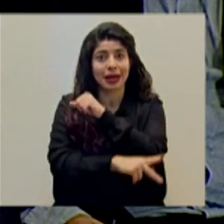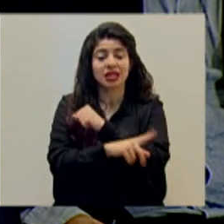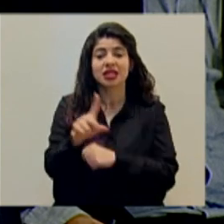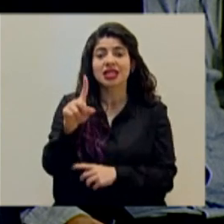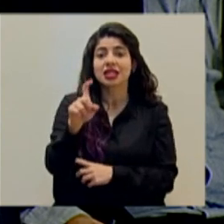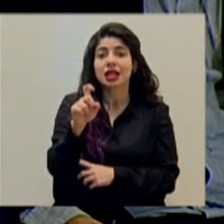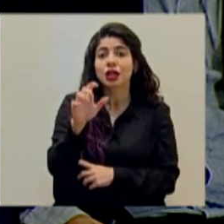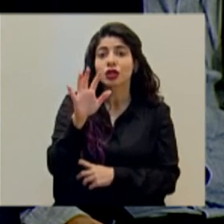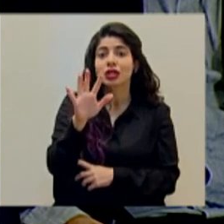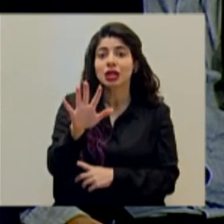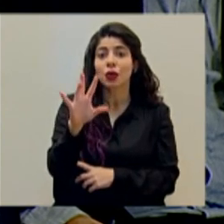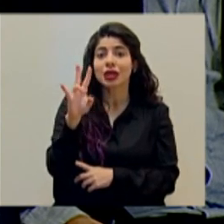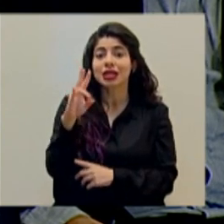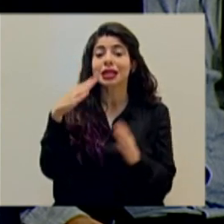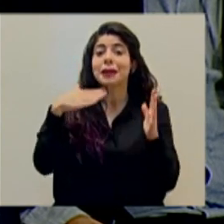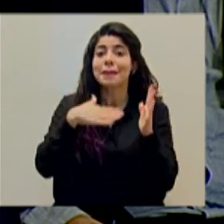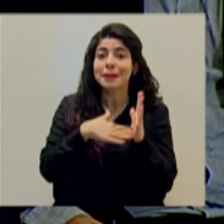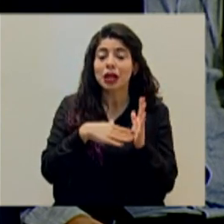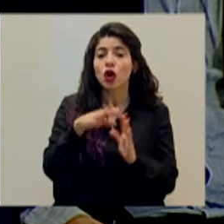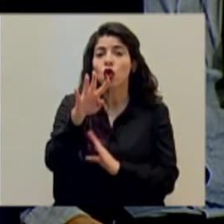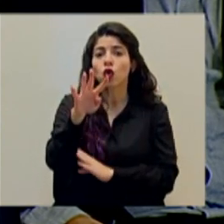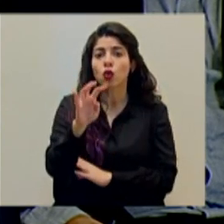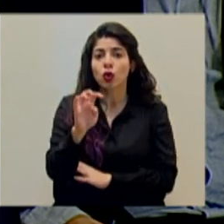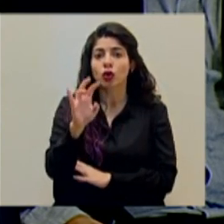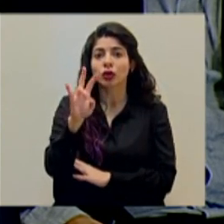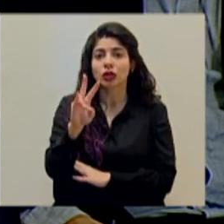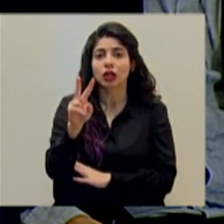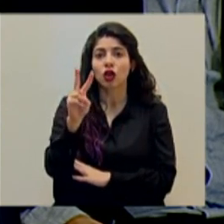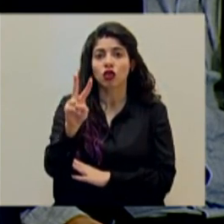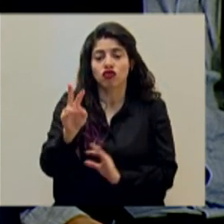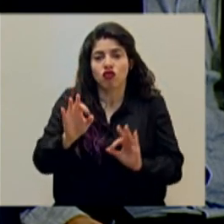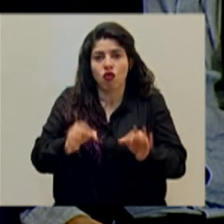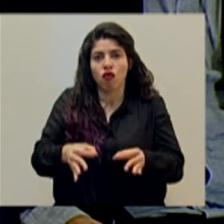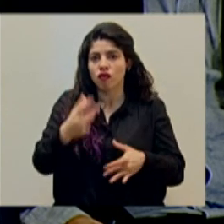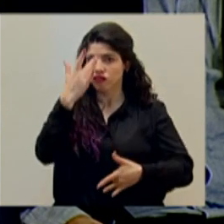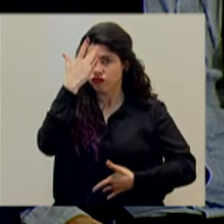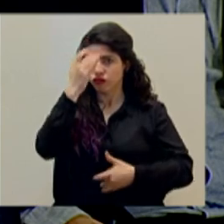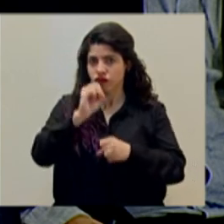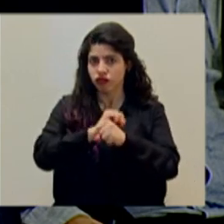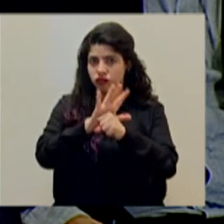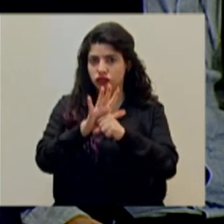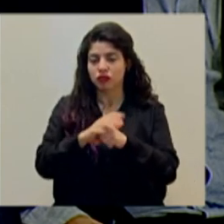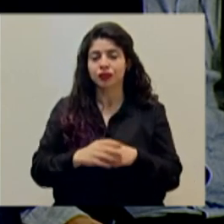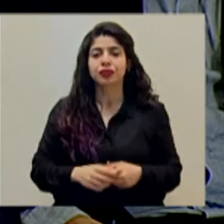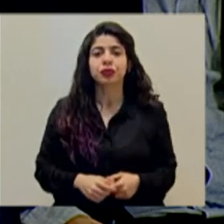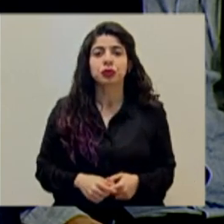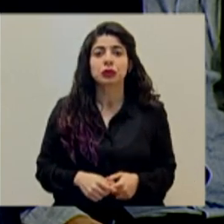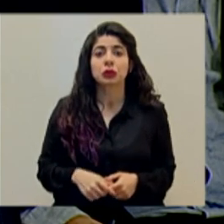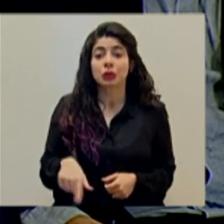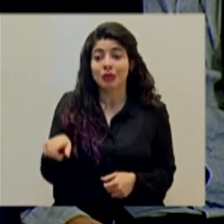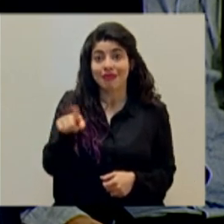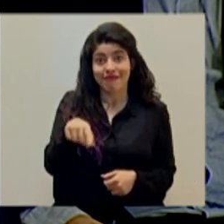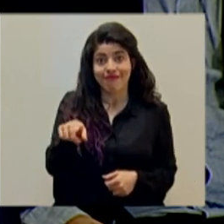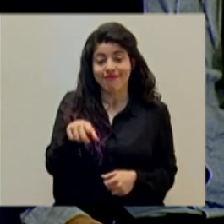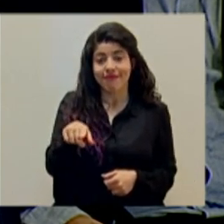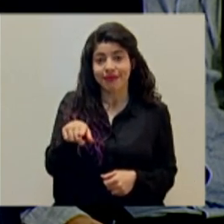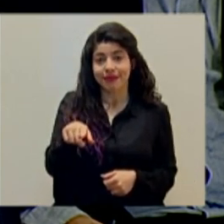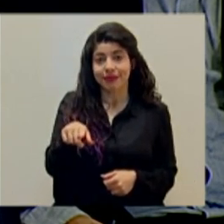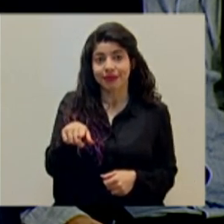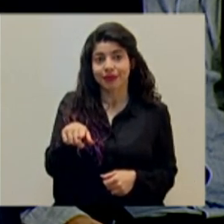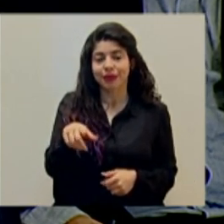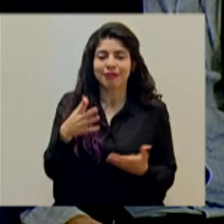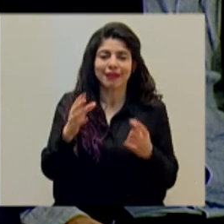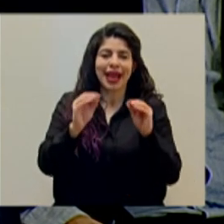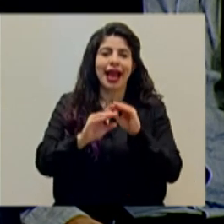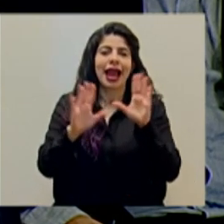157,472 casos confirmados. De estos, bueno,